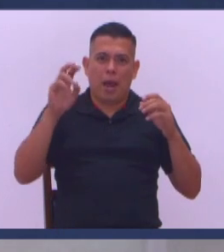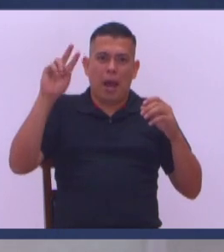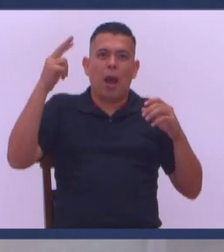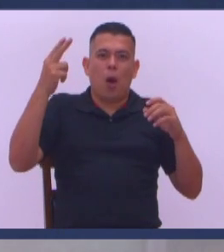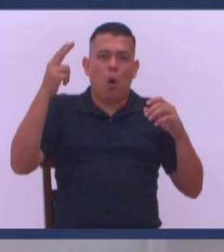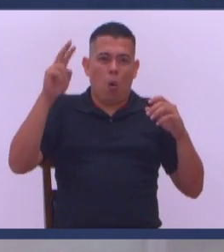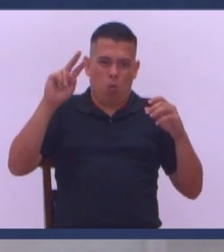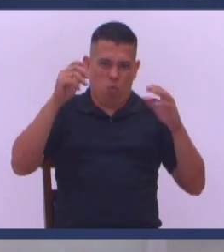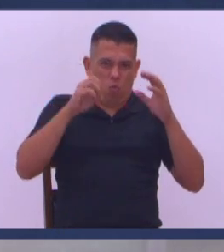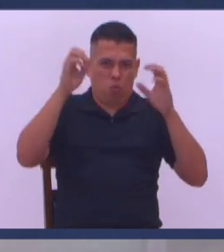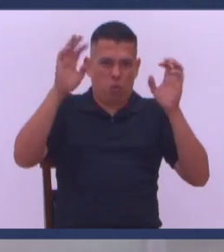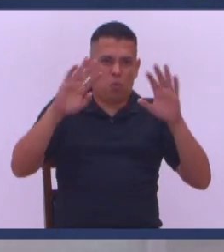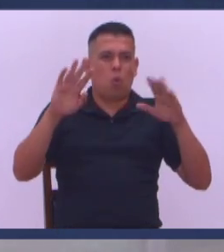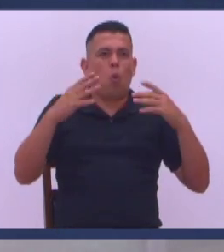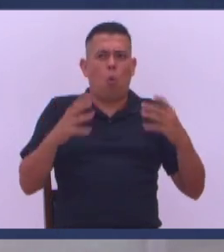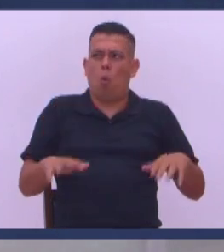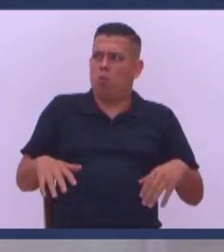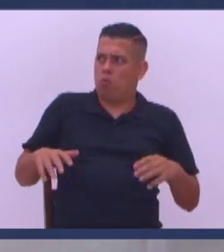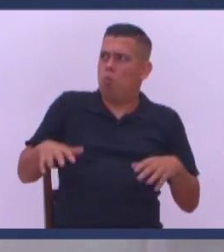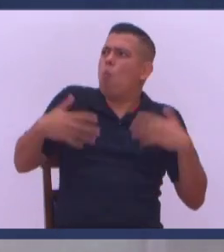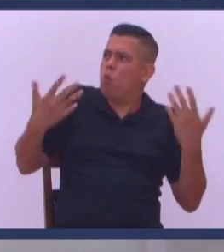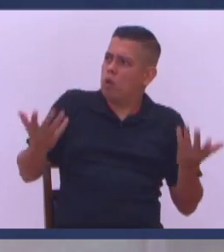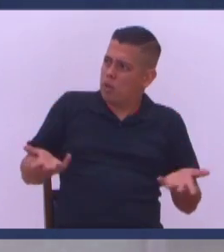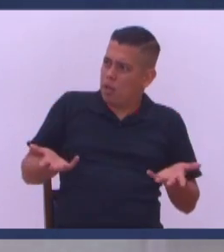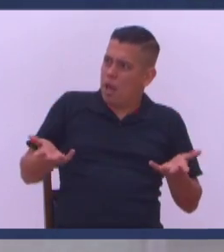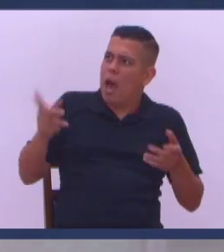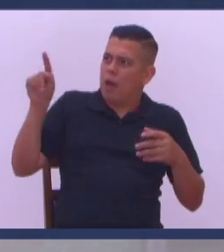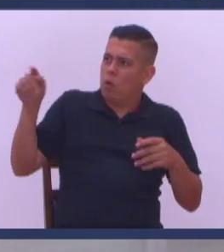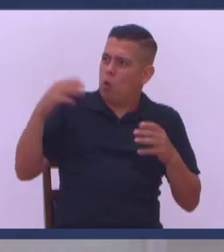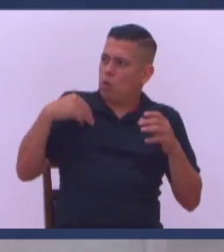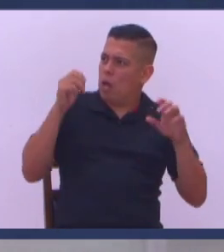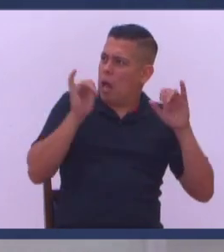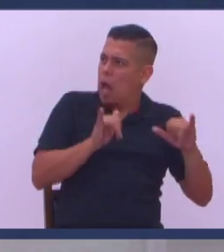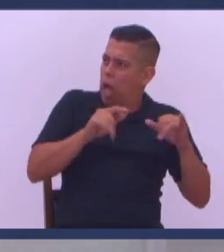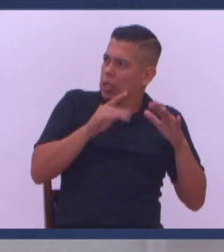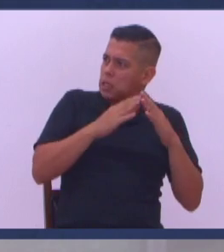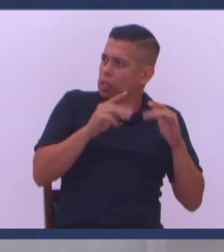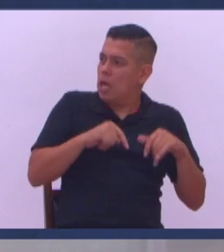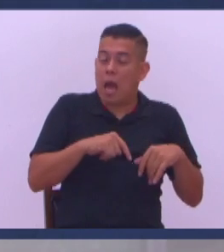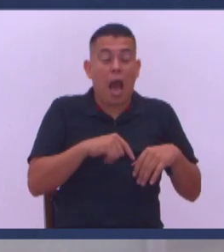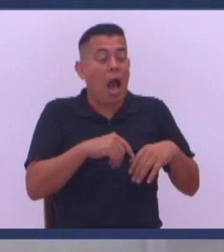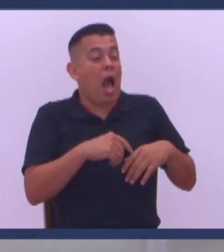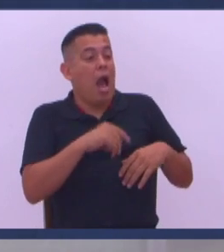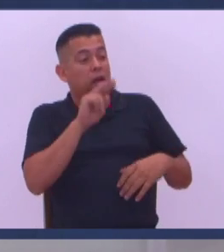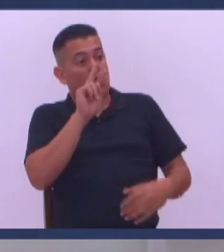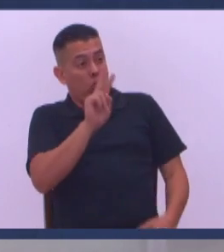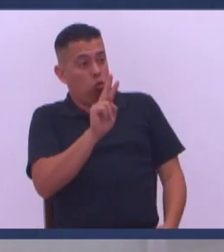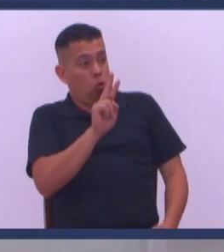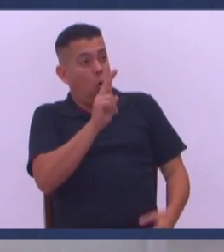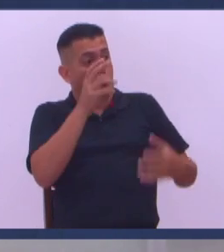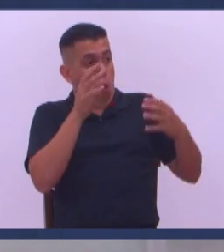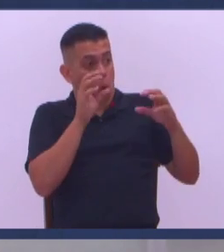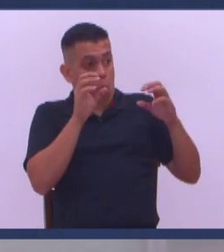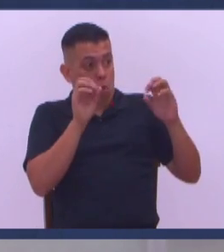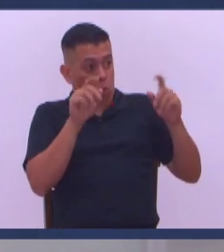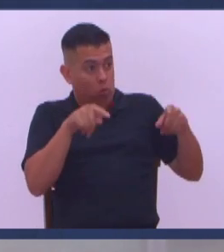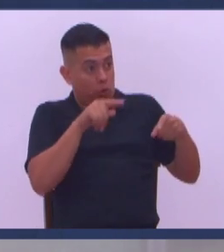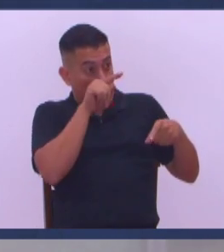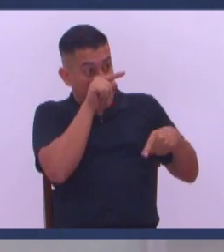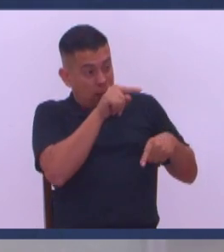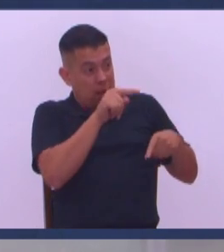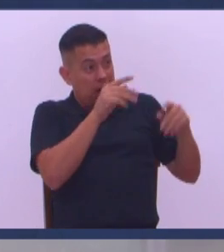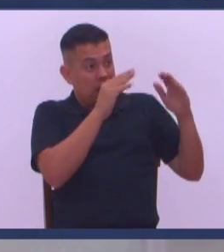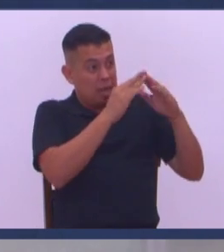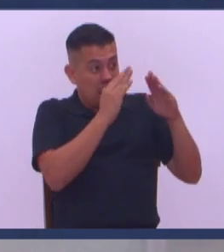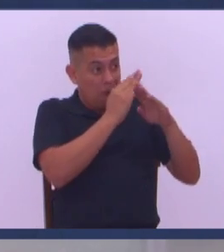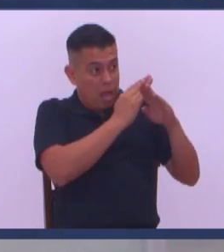otras palabras Amén Con otras palabras Mango me dijo Lo que pasa es que vos no estás aquí Me dijo No pero fíjate que dos cosas tenés Donde tú